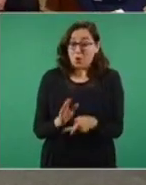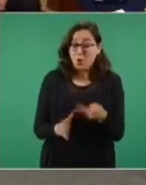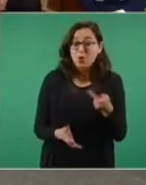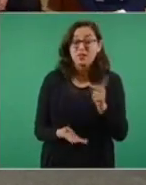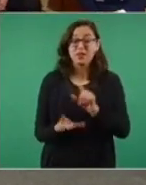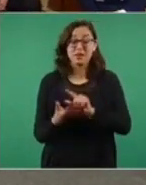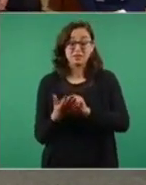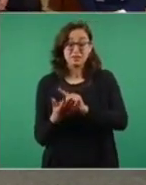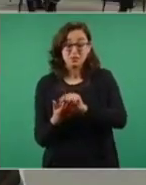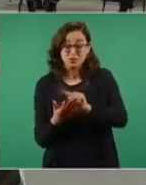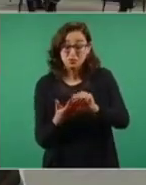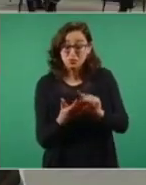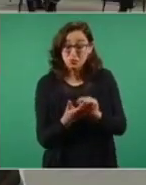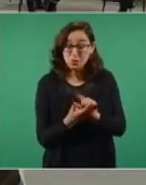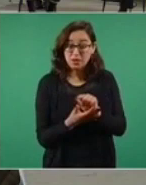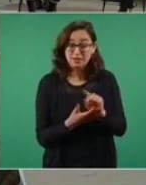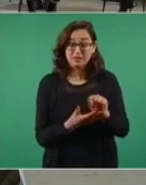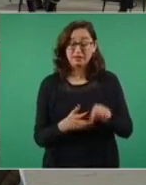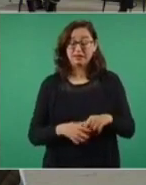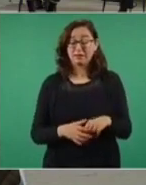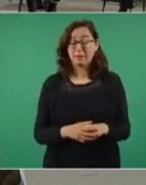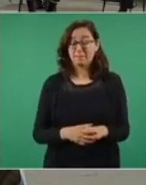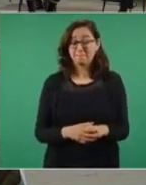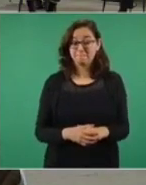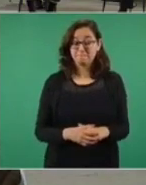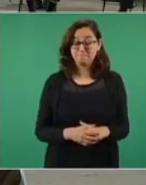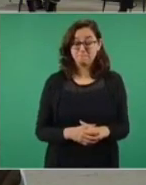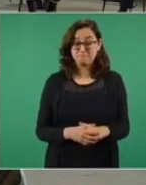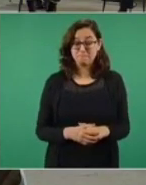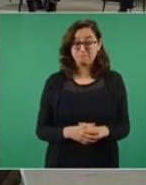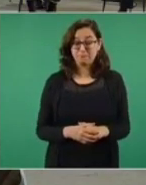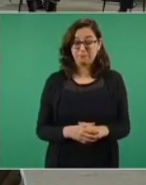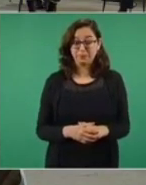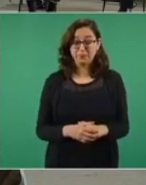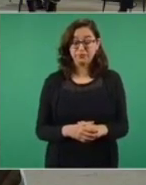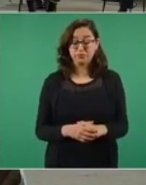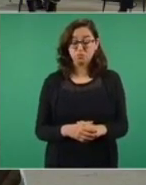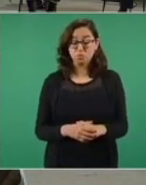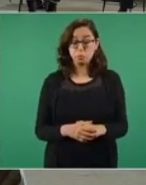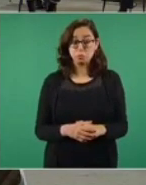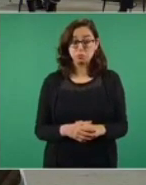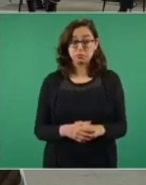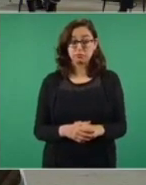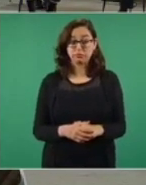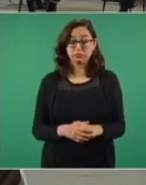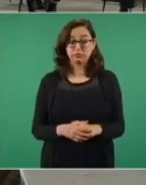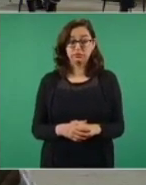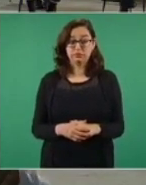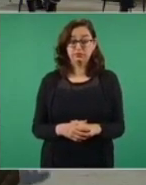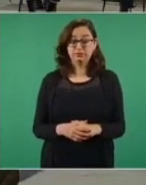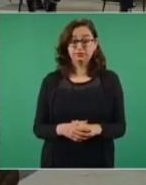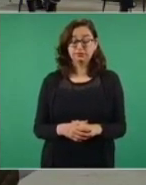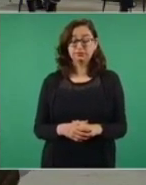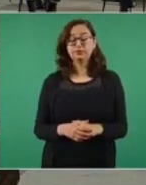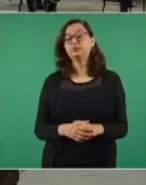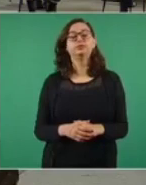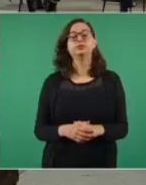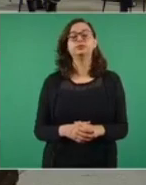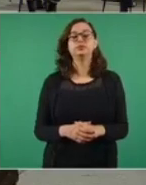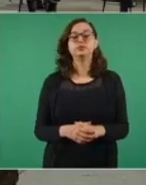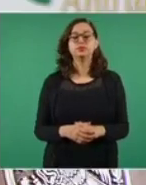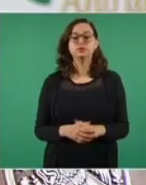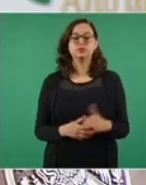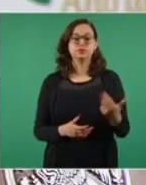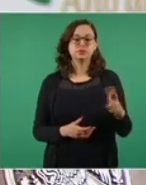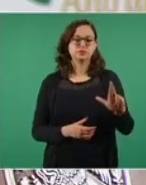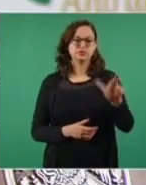el golpe de estado de mil novecientos setenta y tres y miren lo que puso este señor